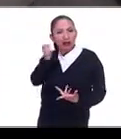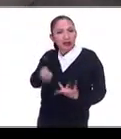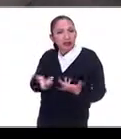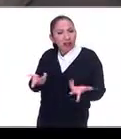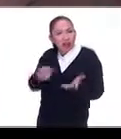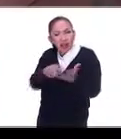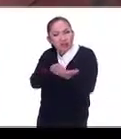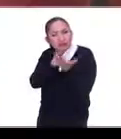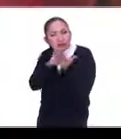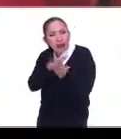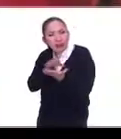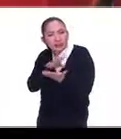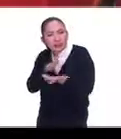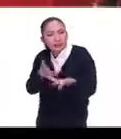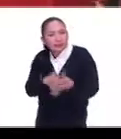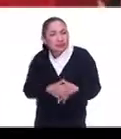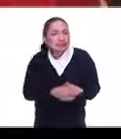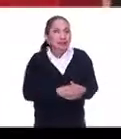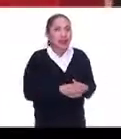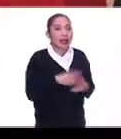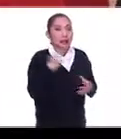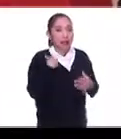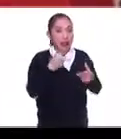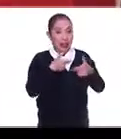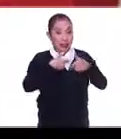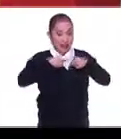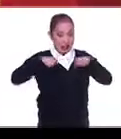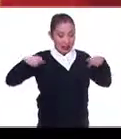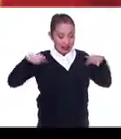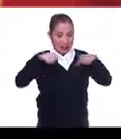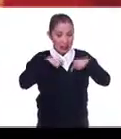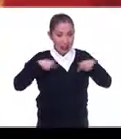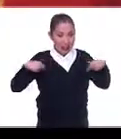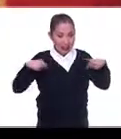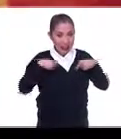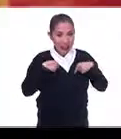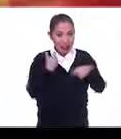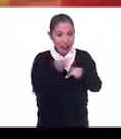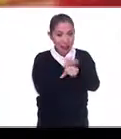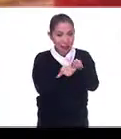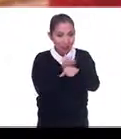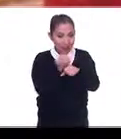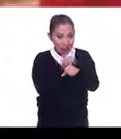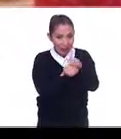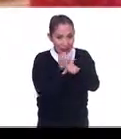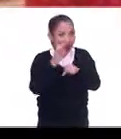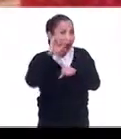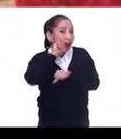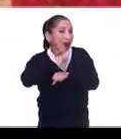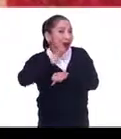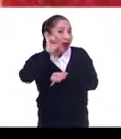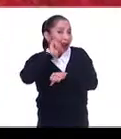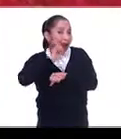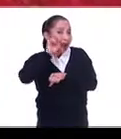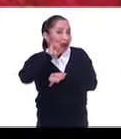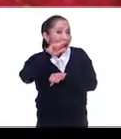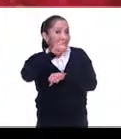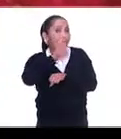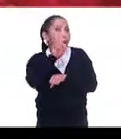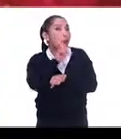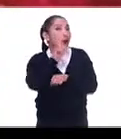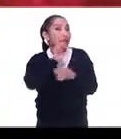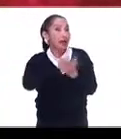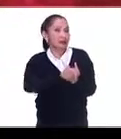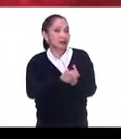información te da? Pues, los listones amarillo y naranja son de una mujer